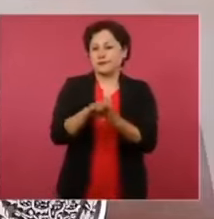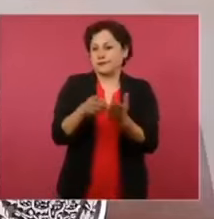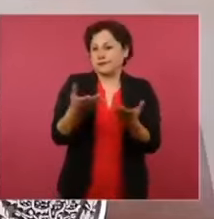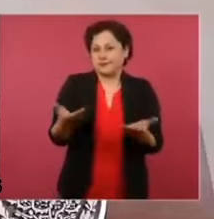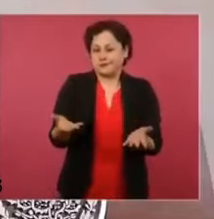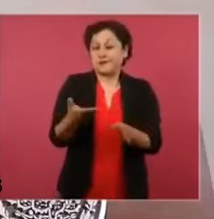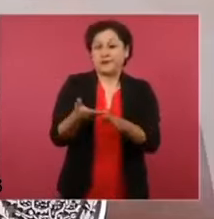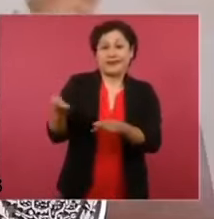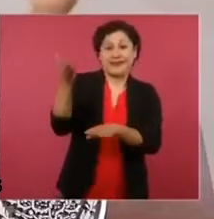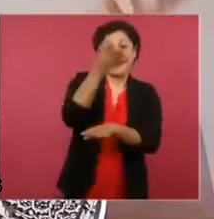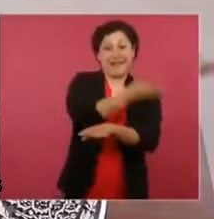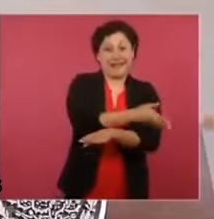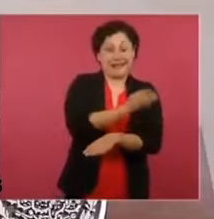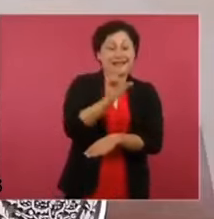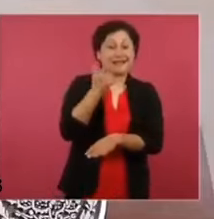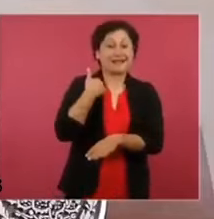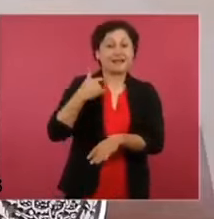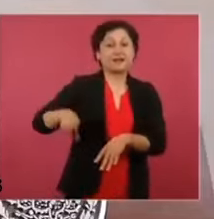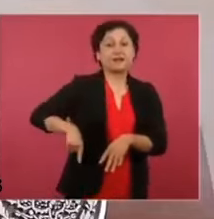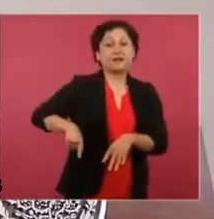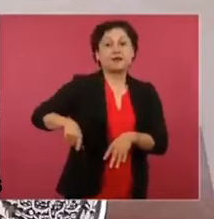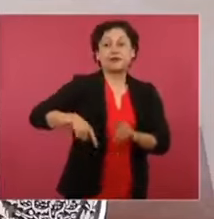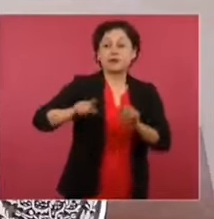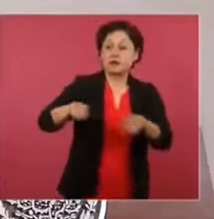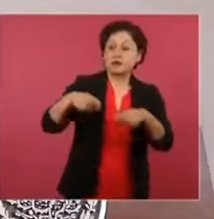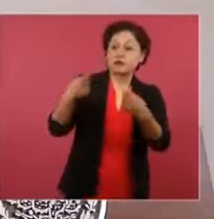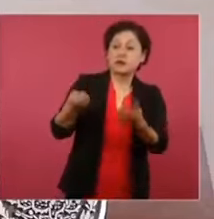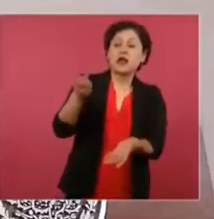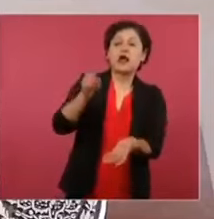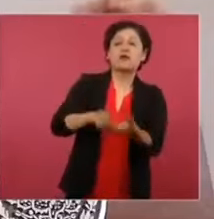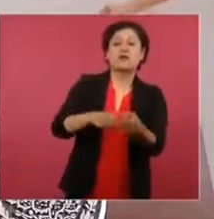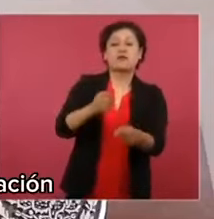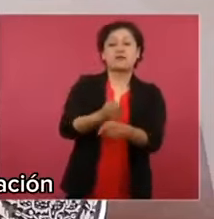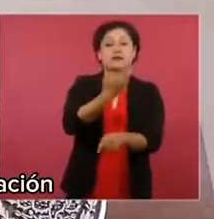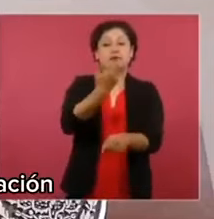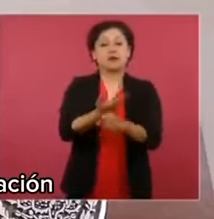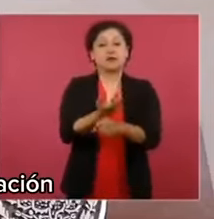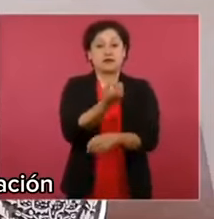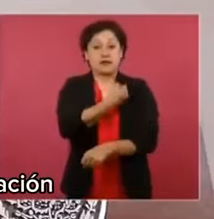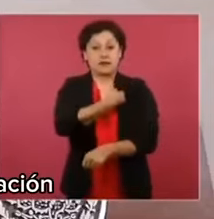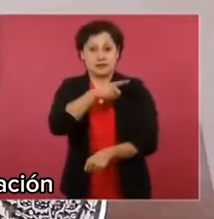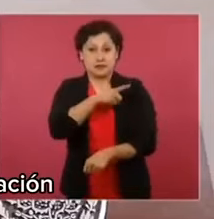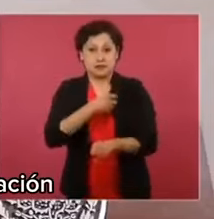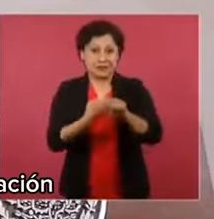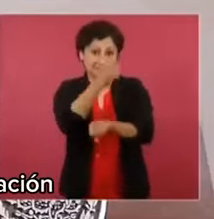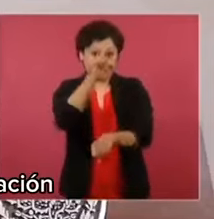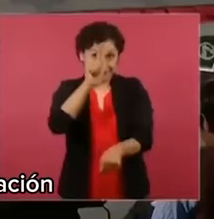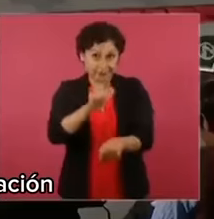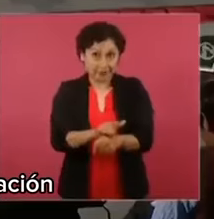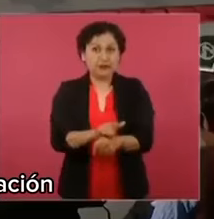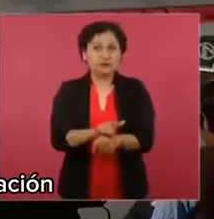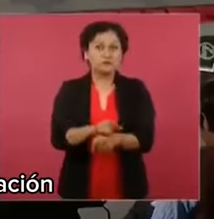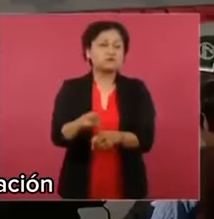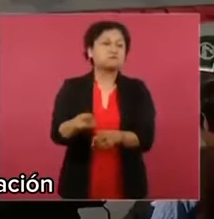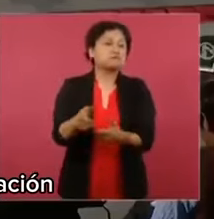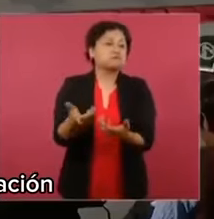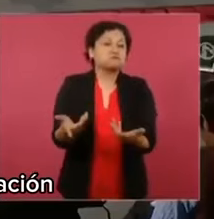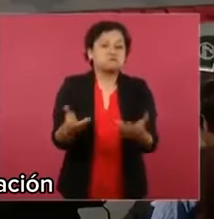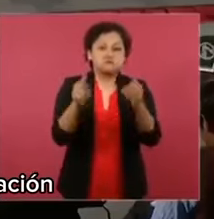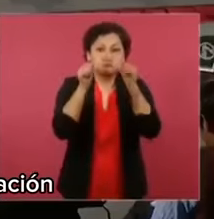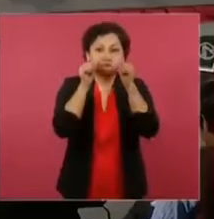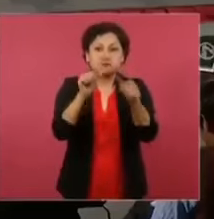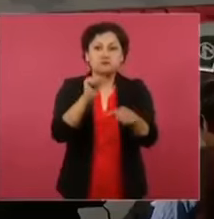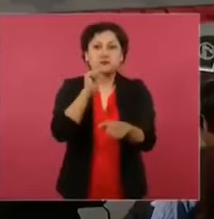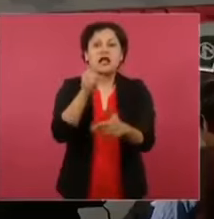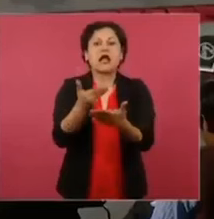habían hecho para las Secretarías de Salud de los estados por Seguro Popular, fueron rescatados y están puestos en